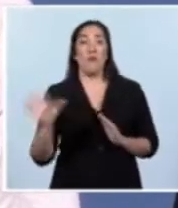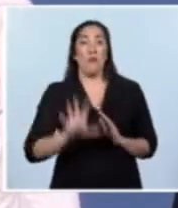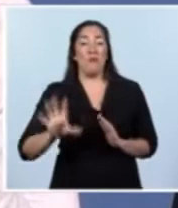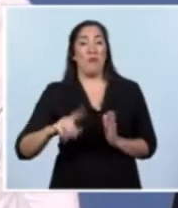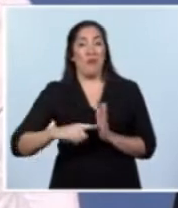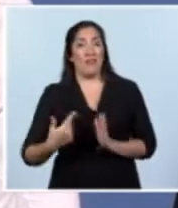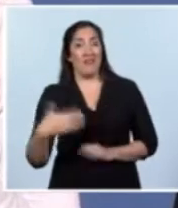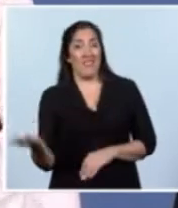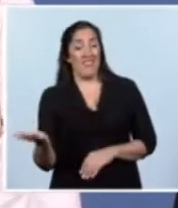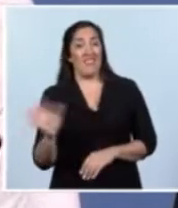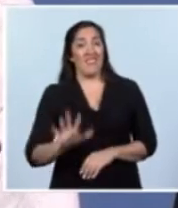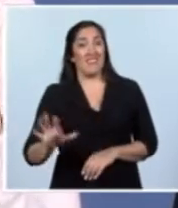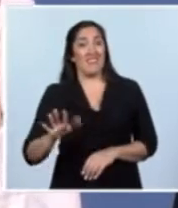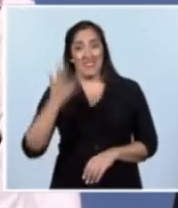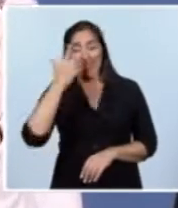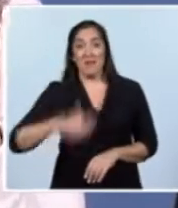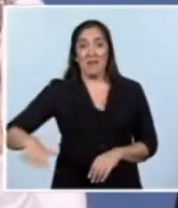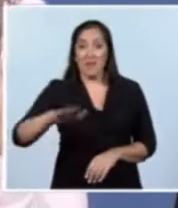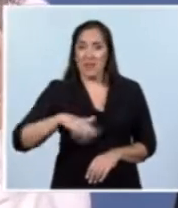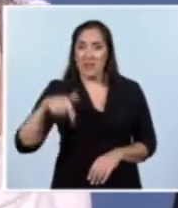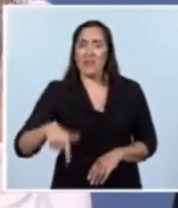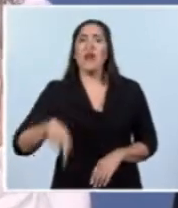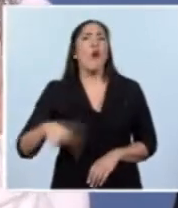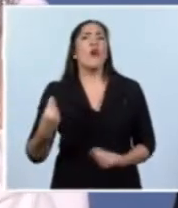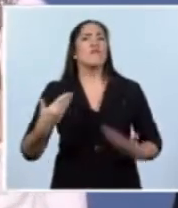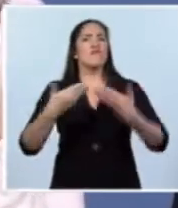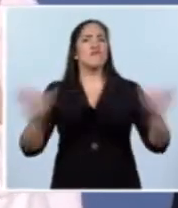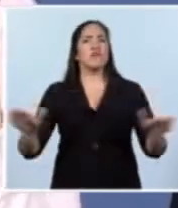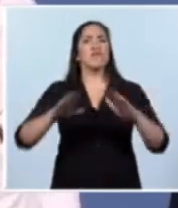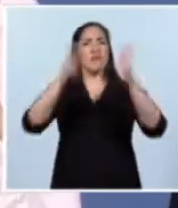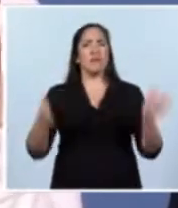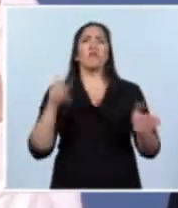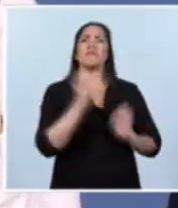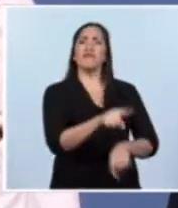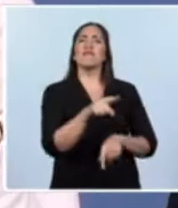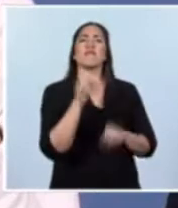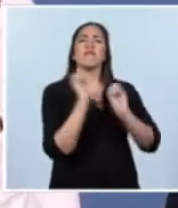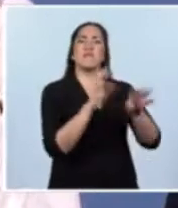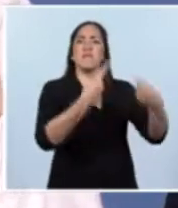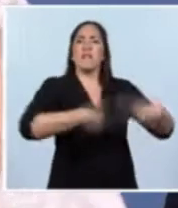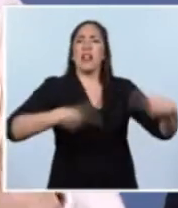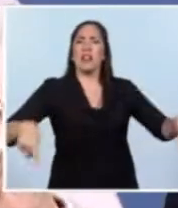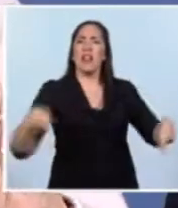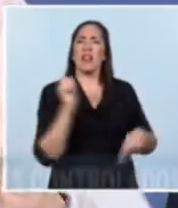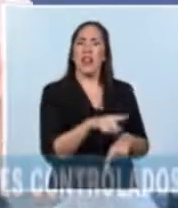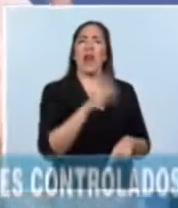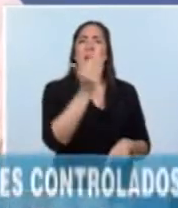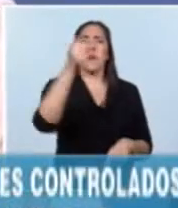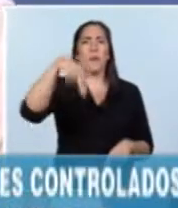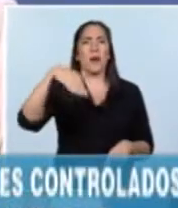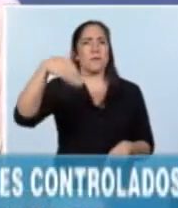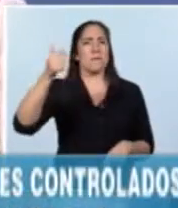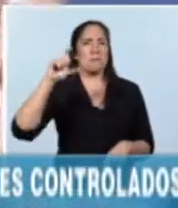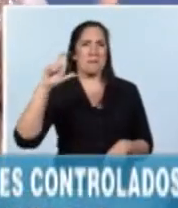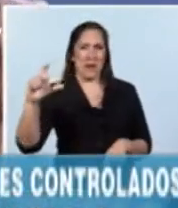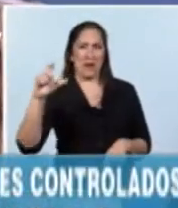Buenos Aires, estamos inaugurando el Banco Nacional de Materiales Controlados, Ban-Mac, no es